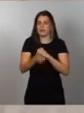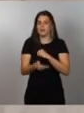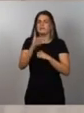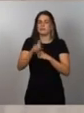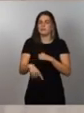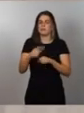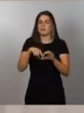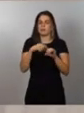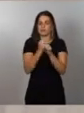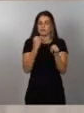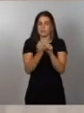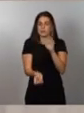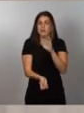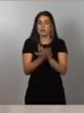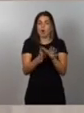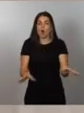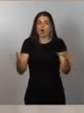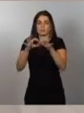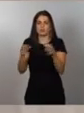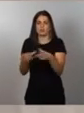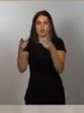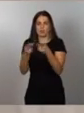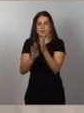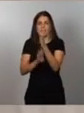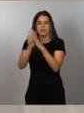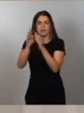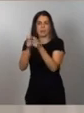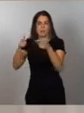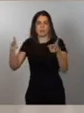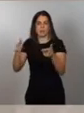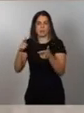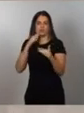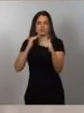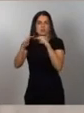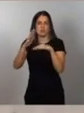cohesión social y crecimiento sostenible para nuestro país. Muchas gracias.